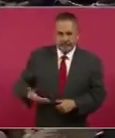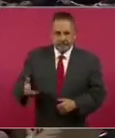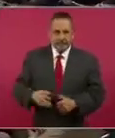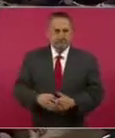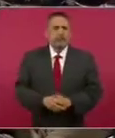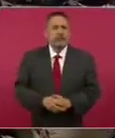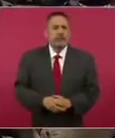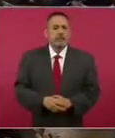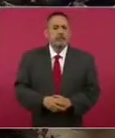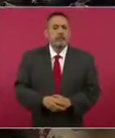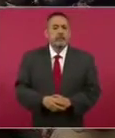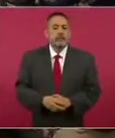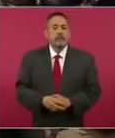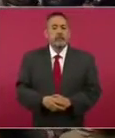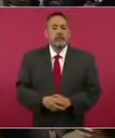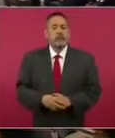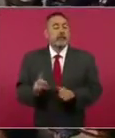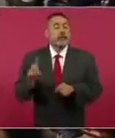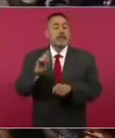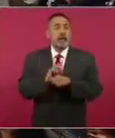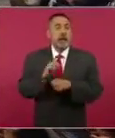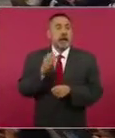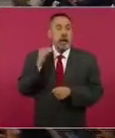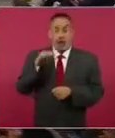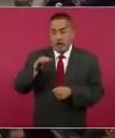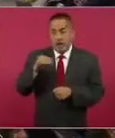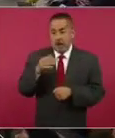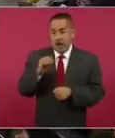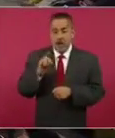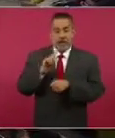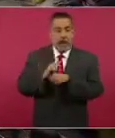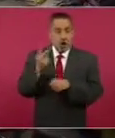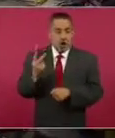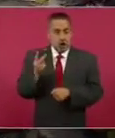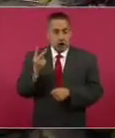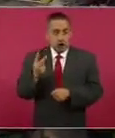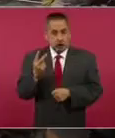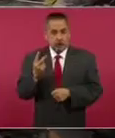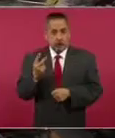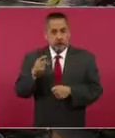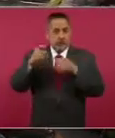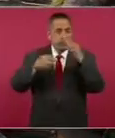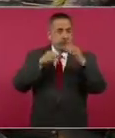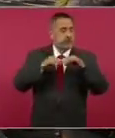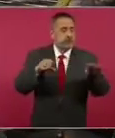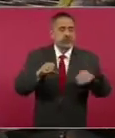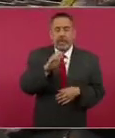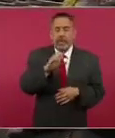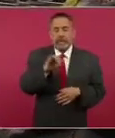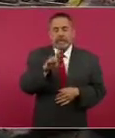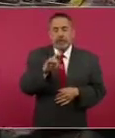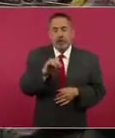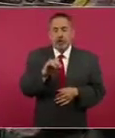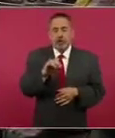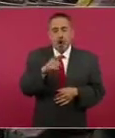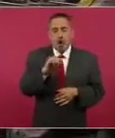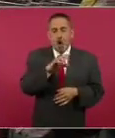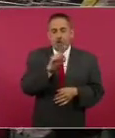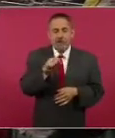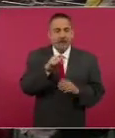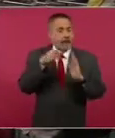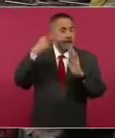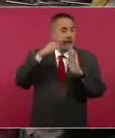El día 2 de este mes, en el programa de Ciro Gómez Leiva sacó un video